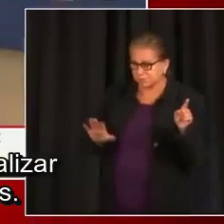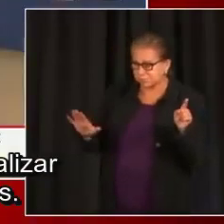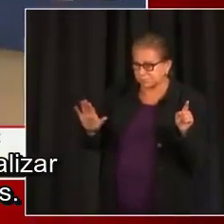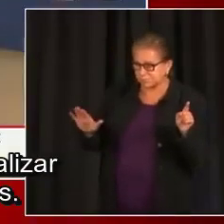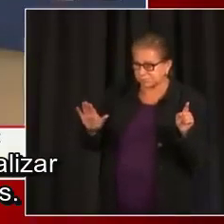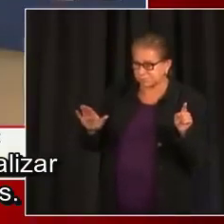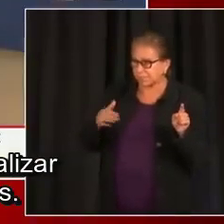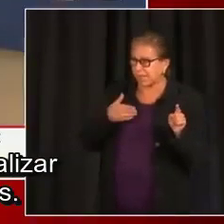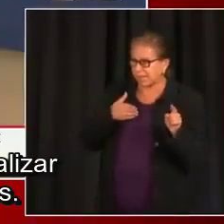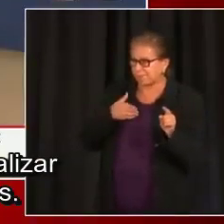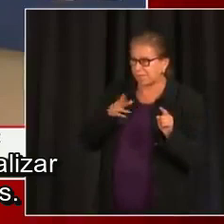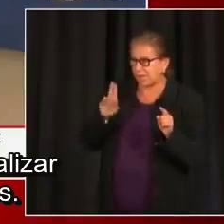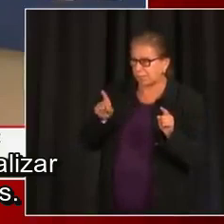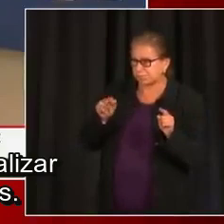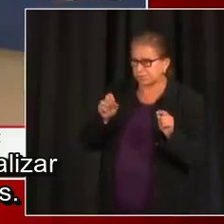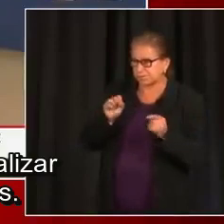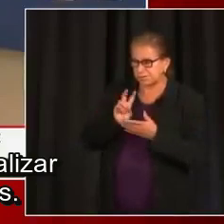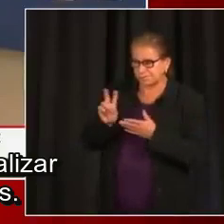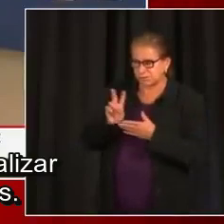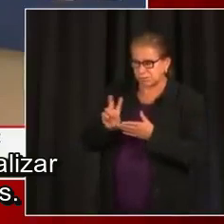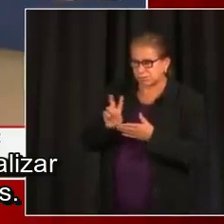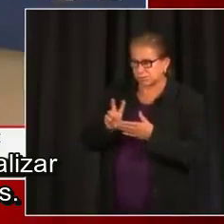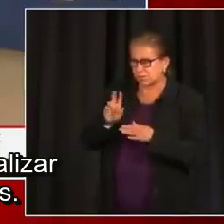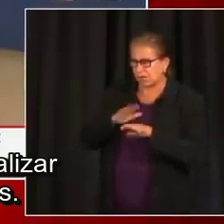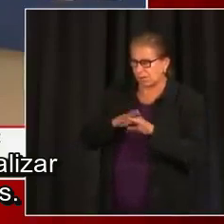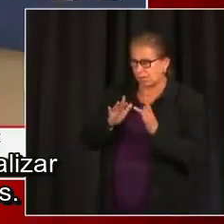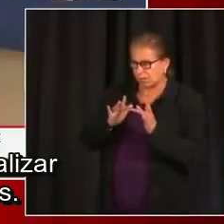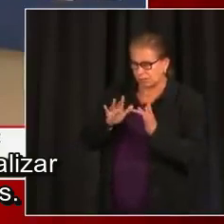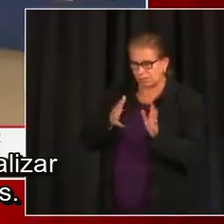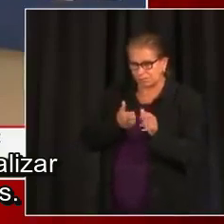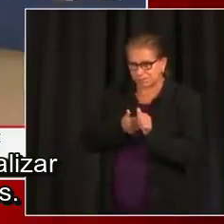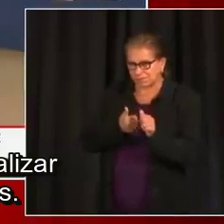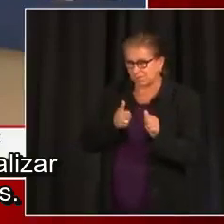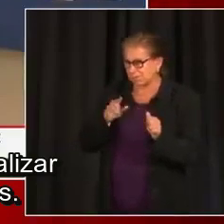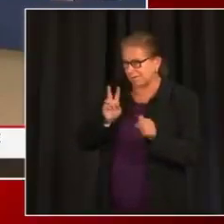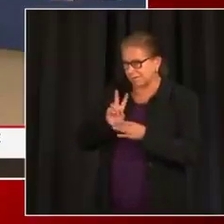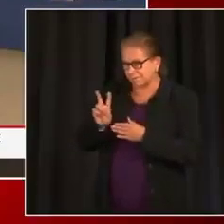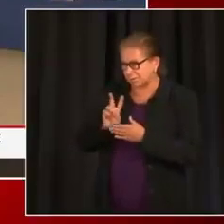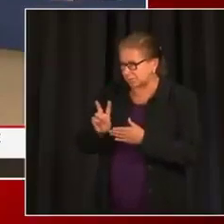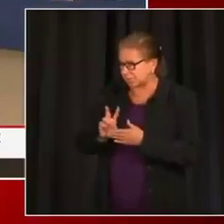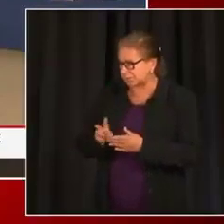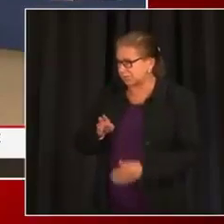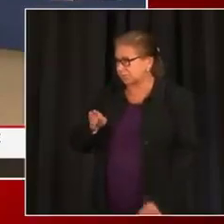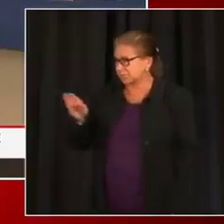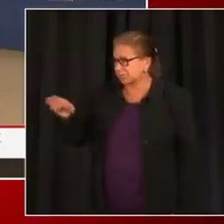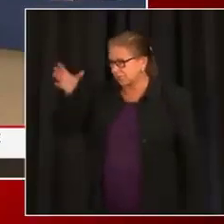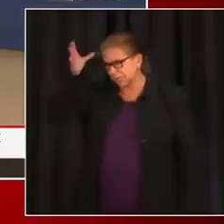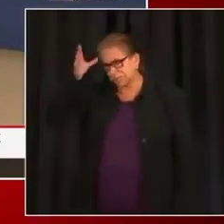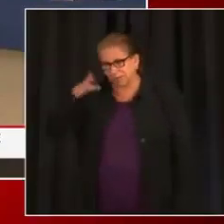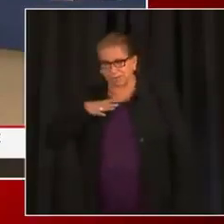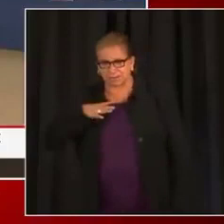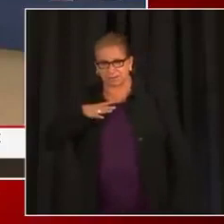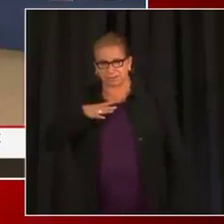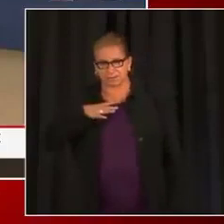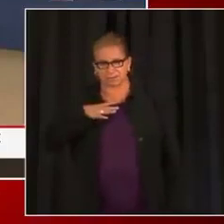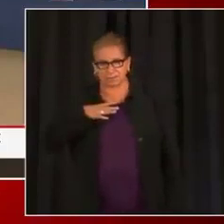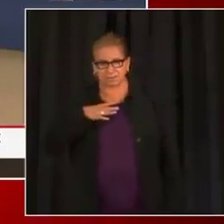queremos actualizar cada dos semanas. Los jueves será la actualización. Sí. Ok, sí. Con